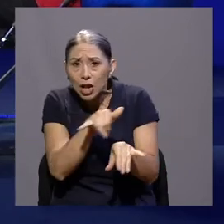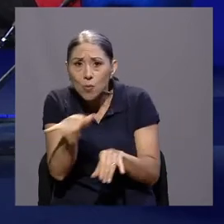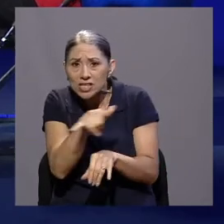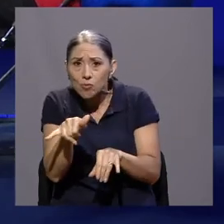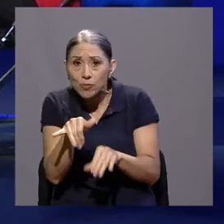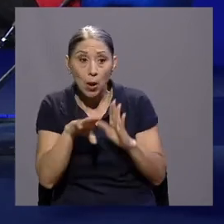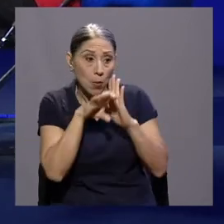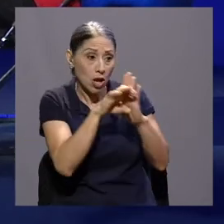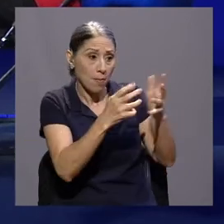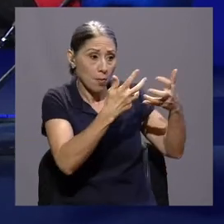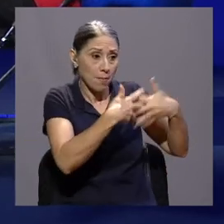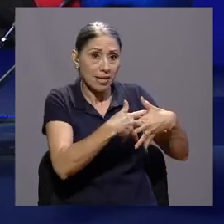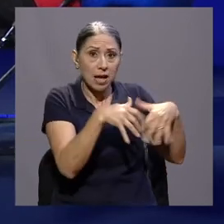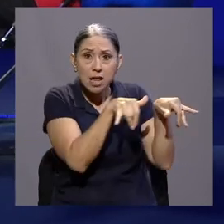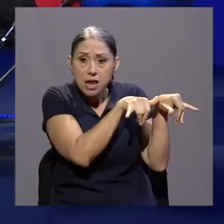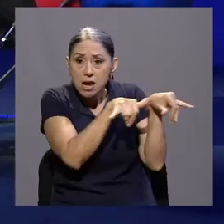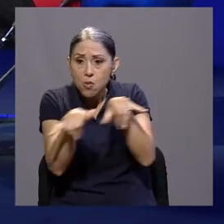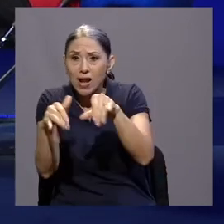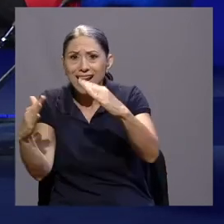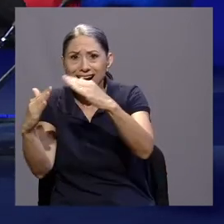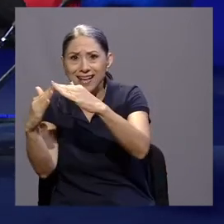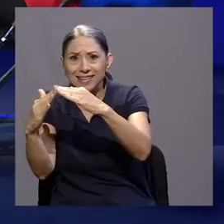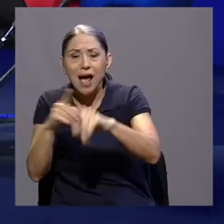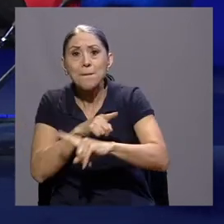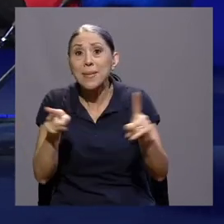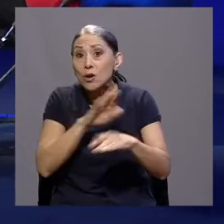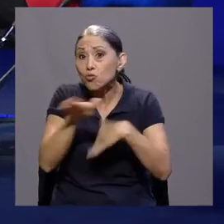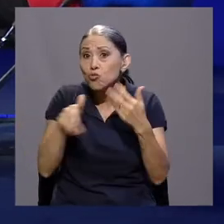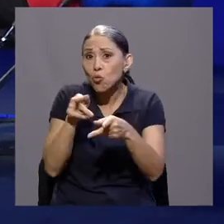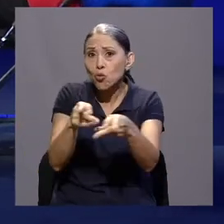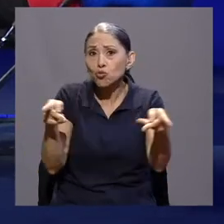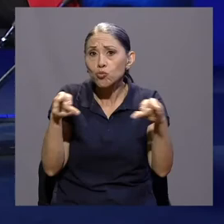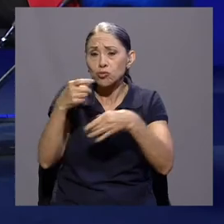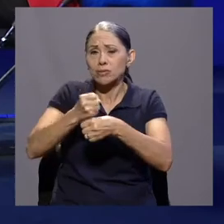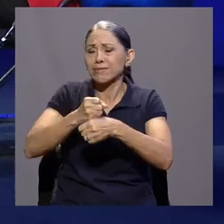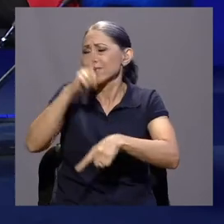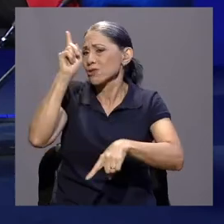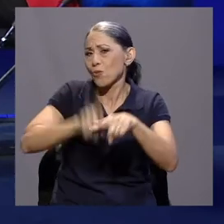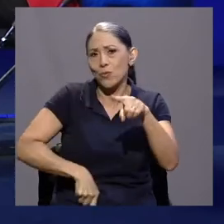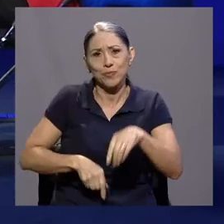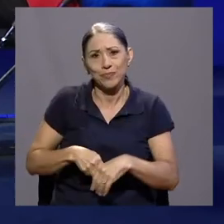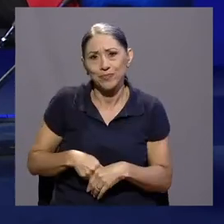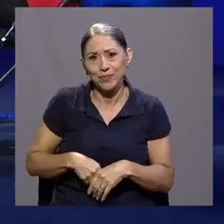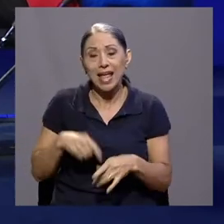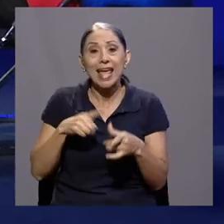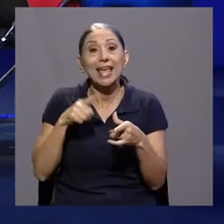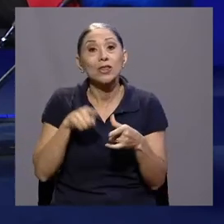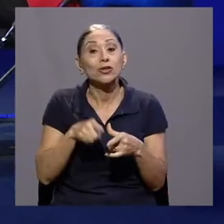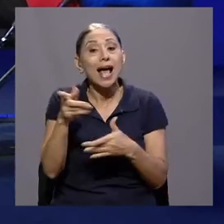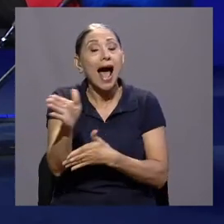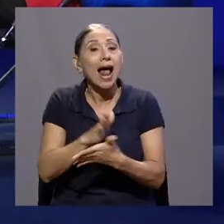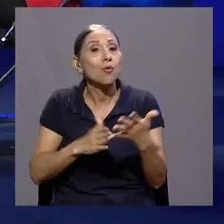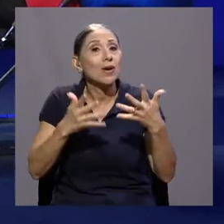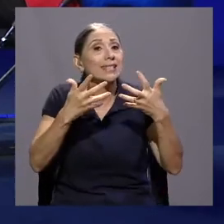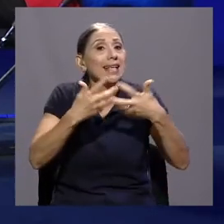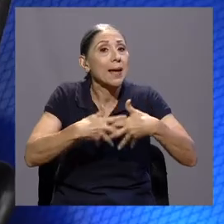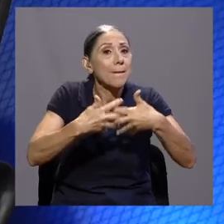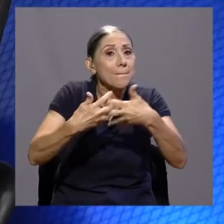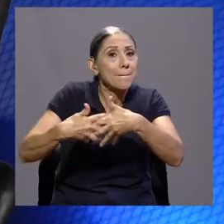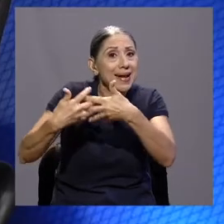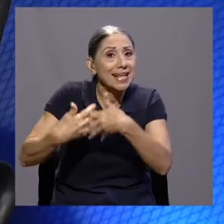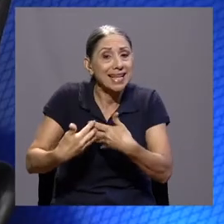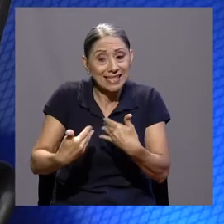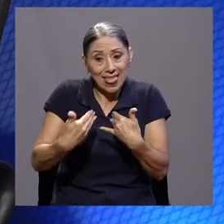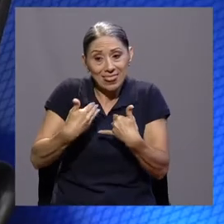todo igual como si estuvieran en la casa, pero no en todos los puestos de trabajo. Entonces, ahí es donde algunas empresas tenían o